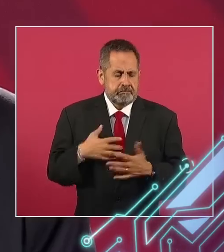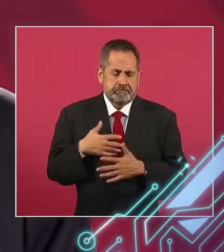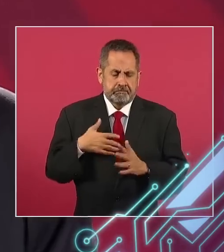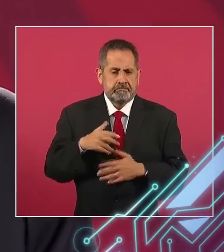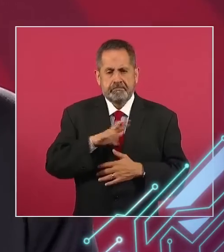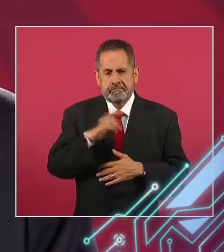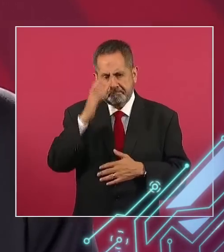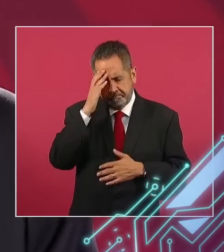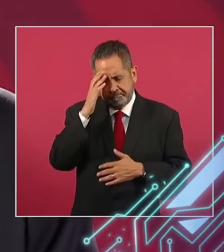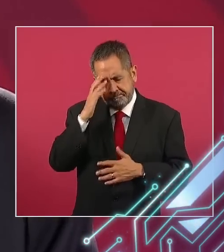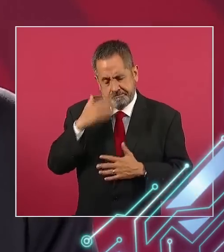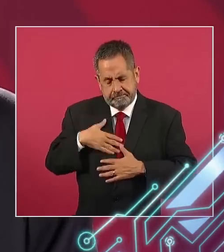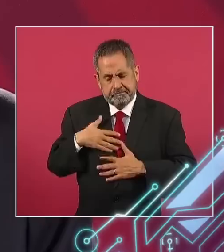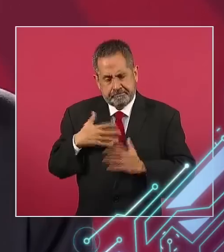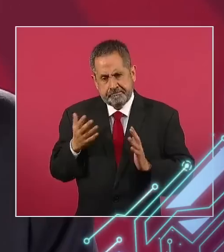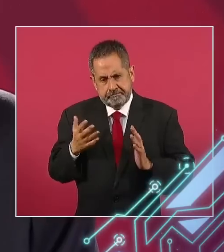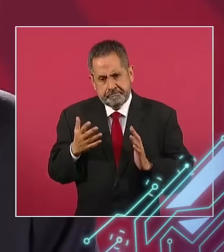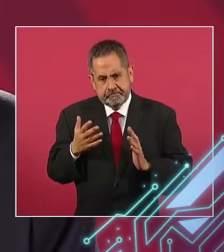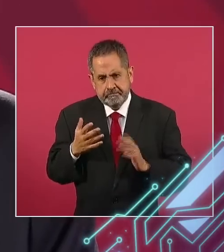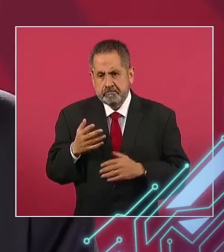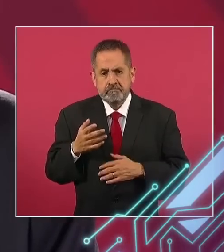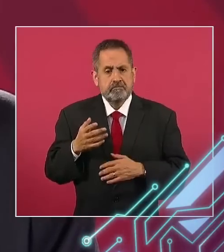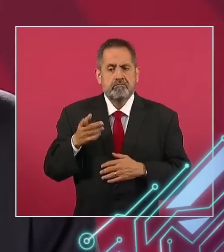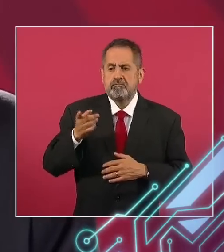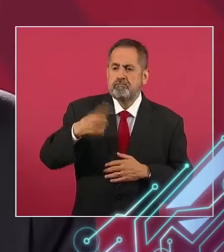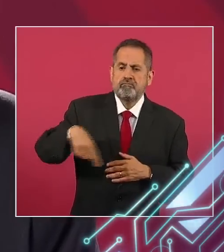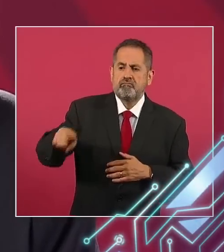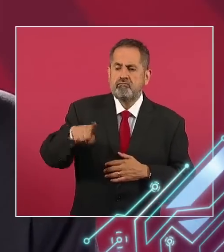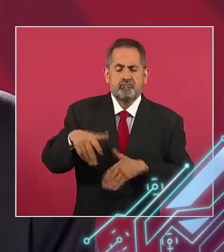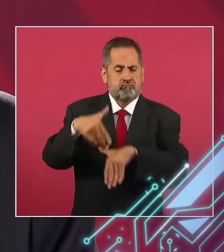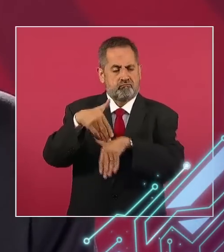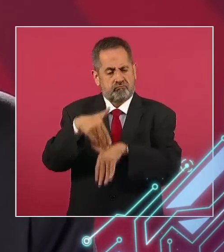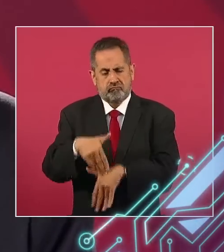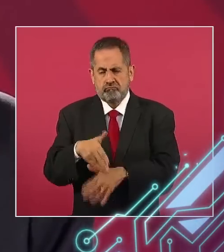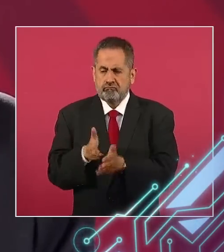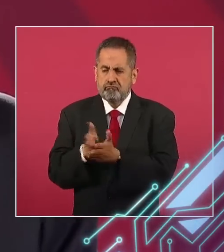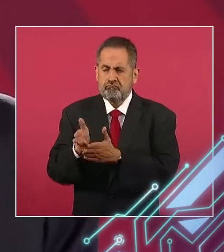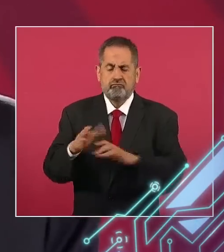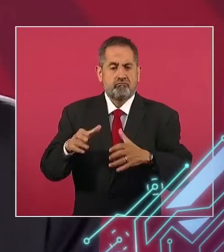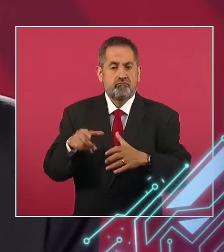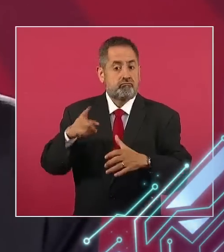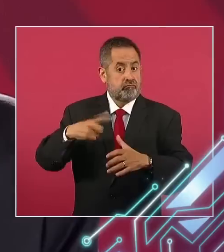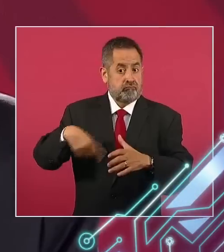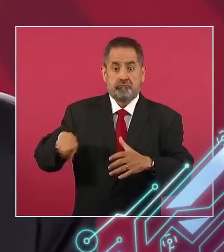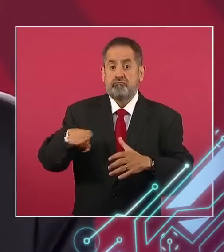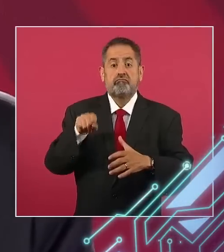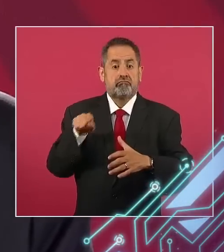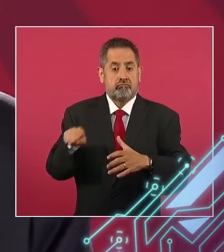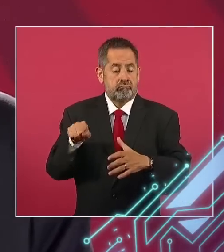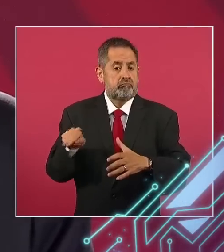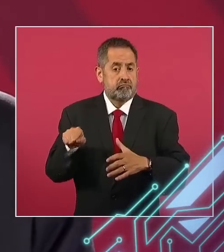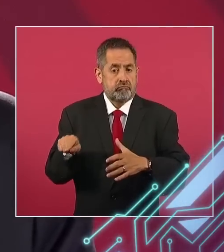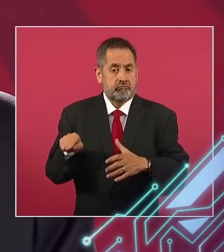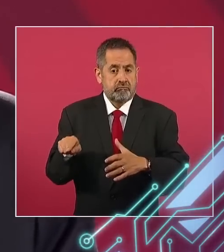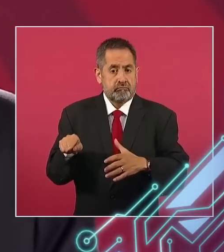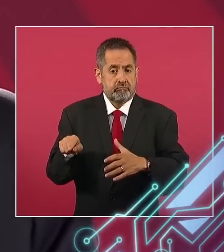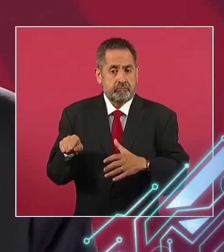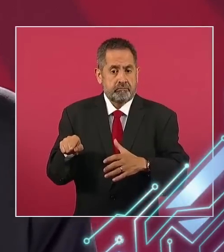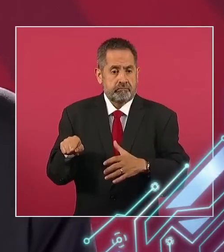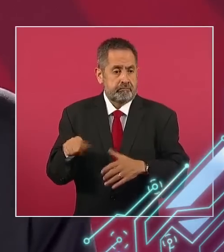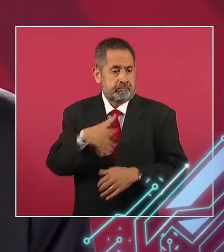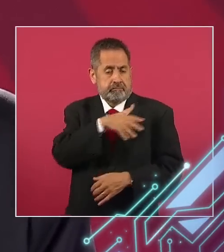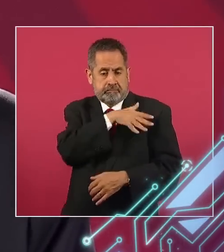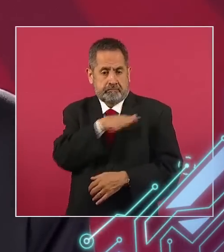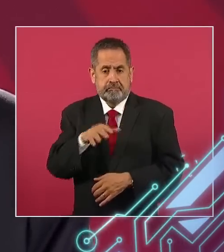la lealtad de... el general